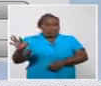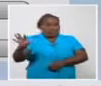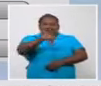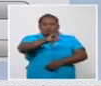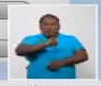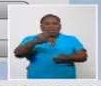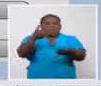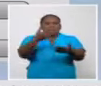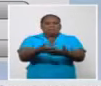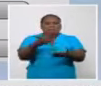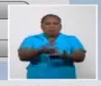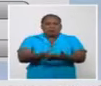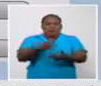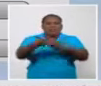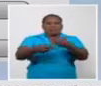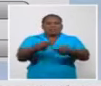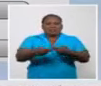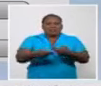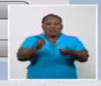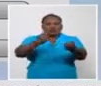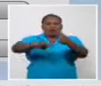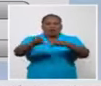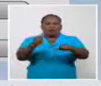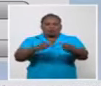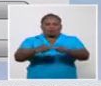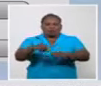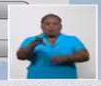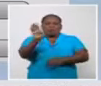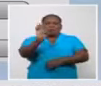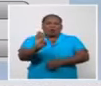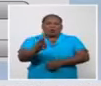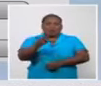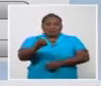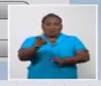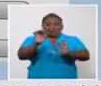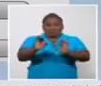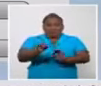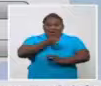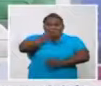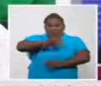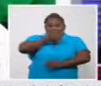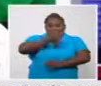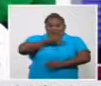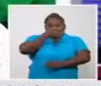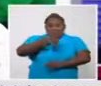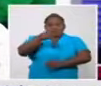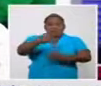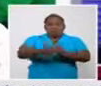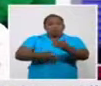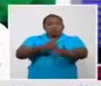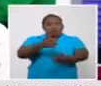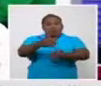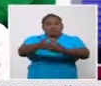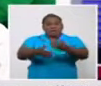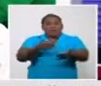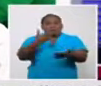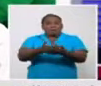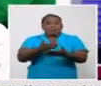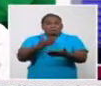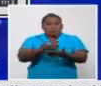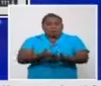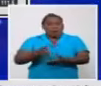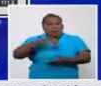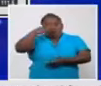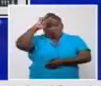analizadas. Como siempre expresamos, se procesaron y analizaron muestras de todo el país,